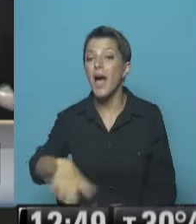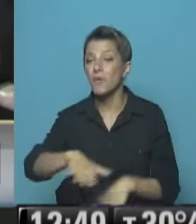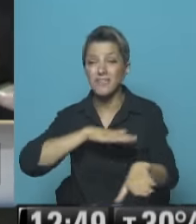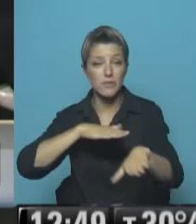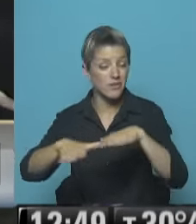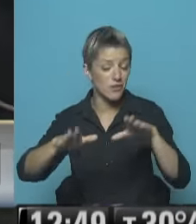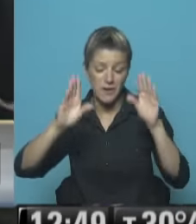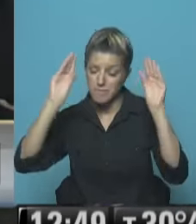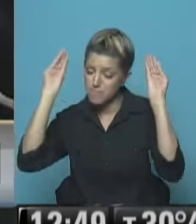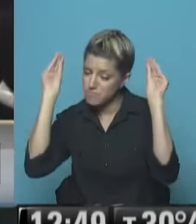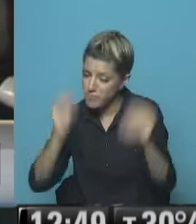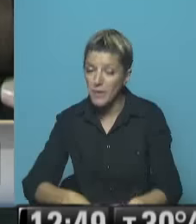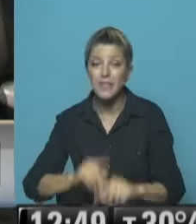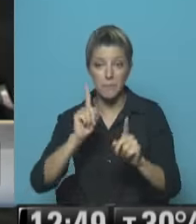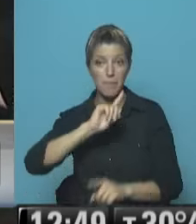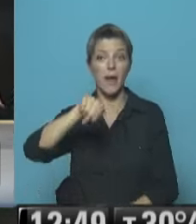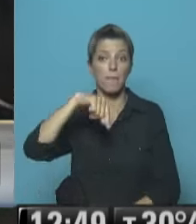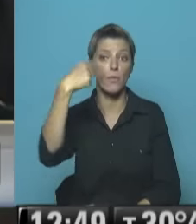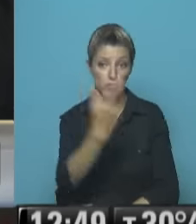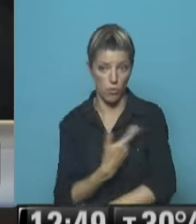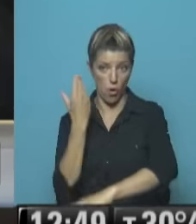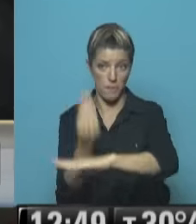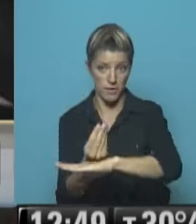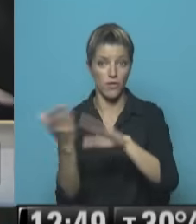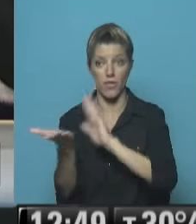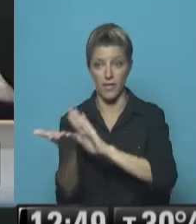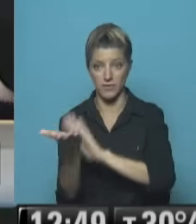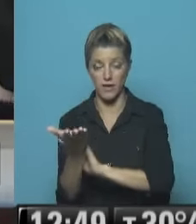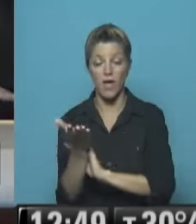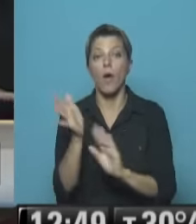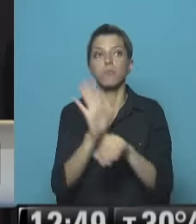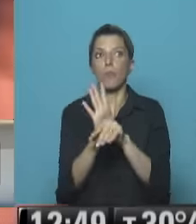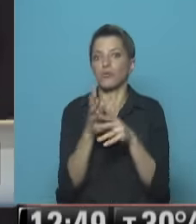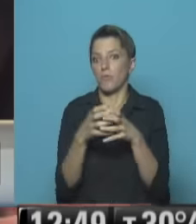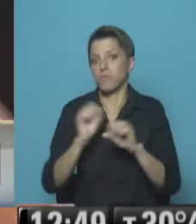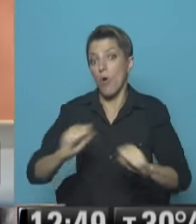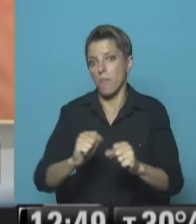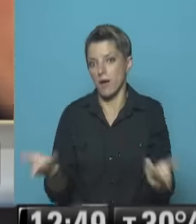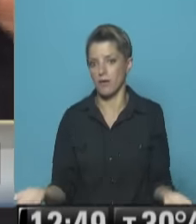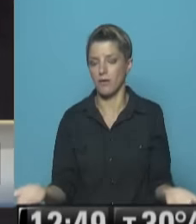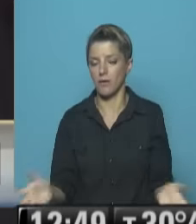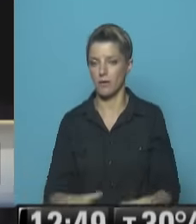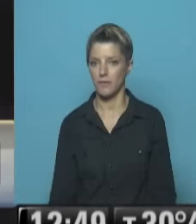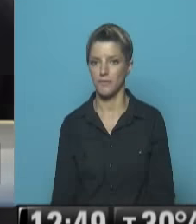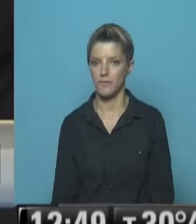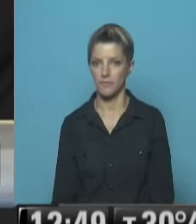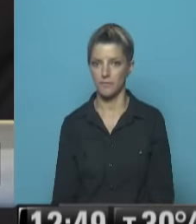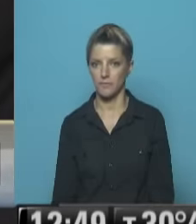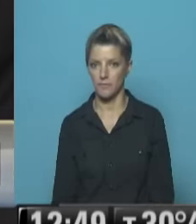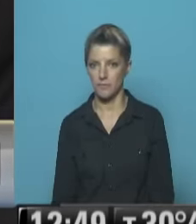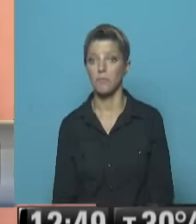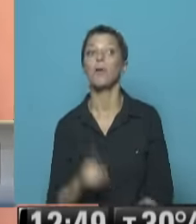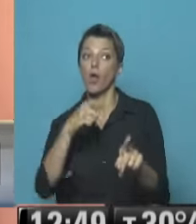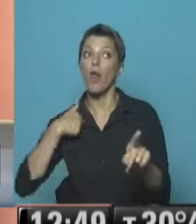Insostenible Hasta para un próximo gobierno De derecha Es una bomba Es poner una bomba Con una gran reacción